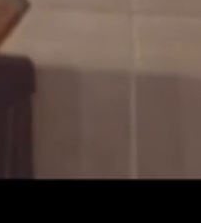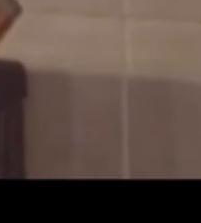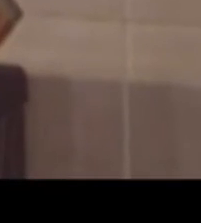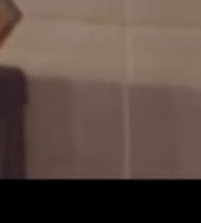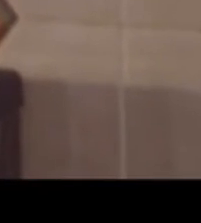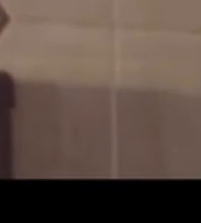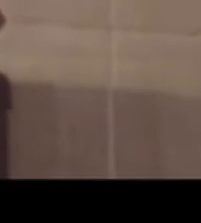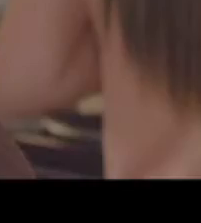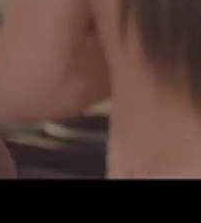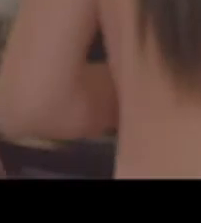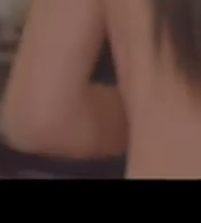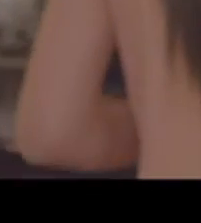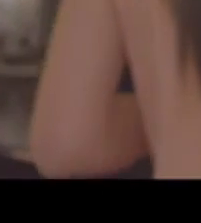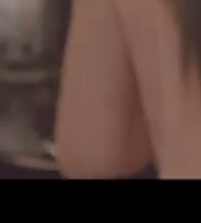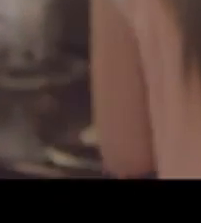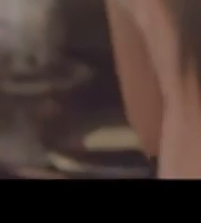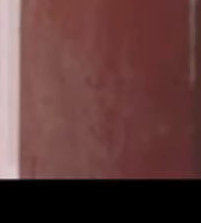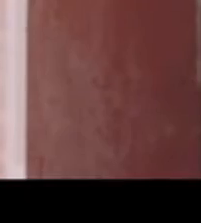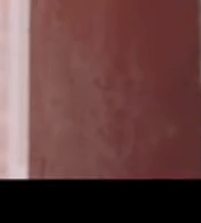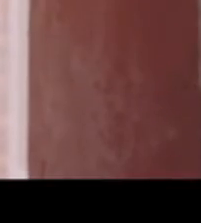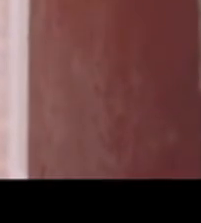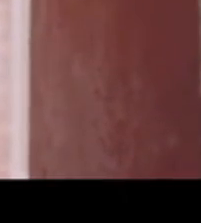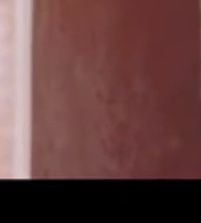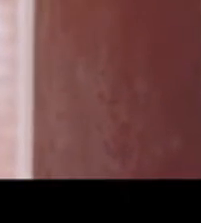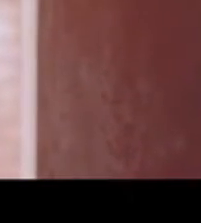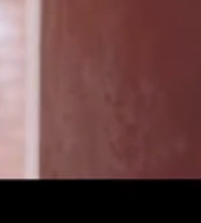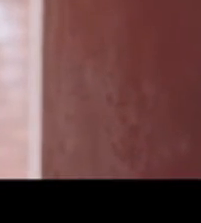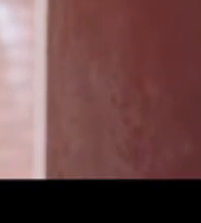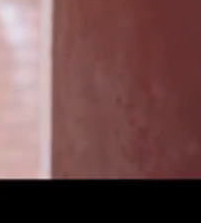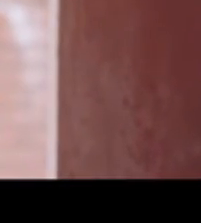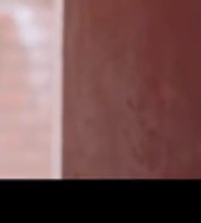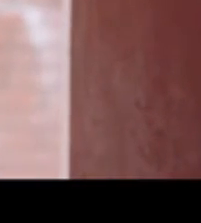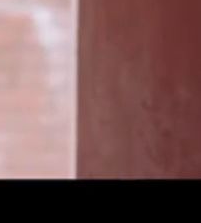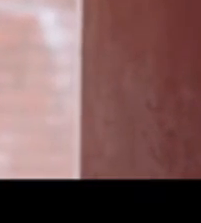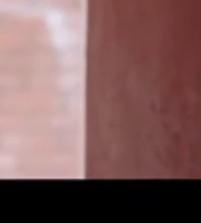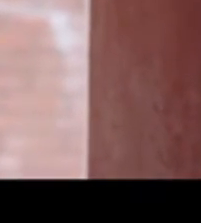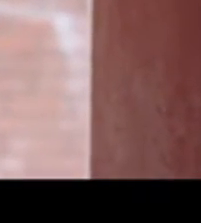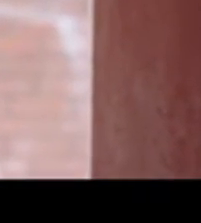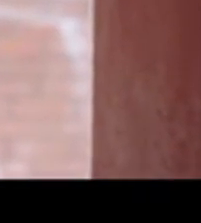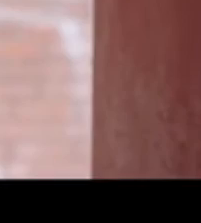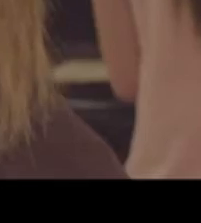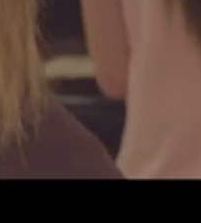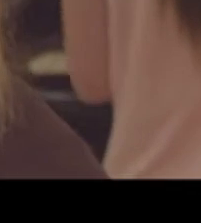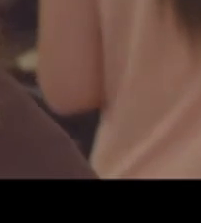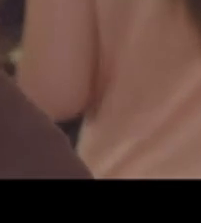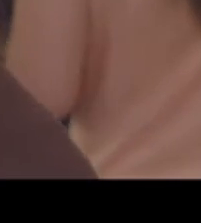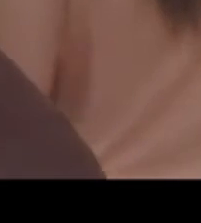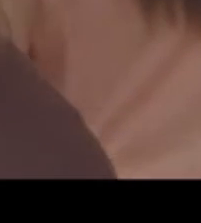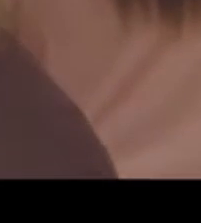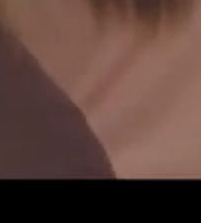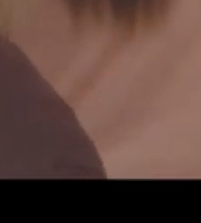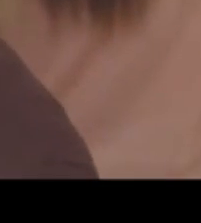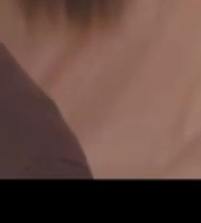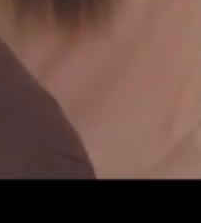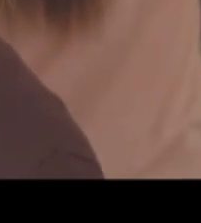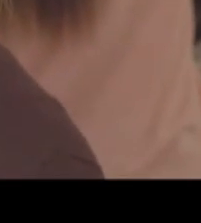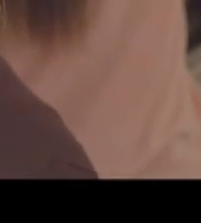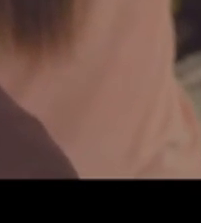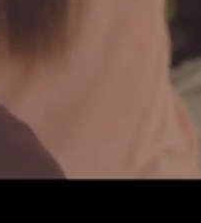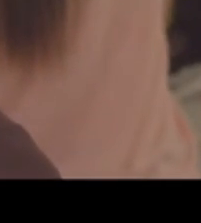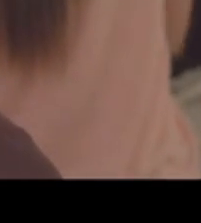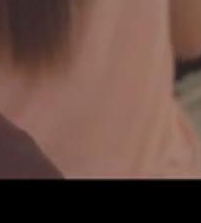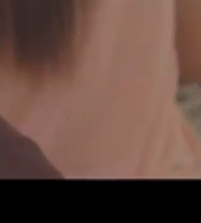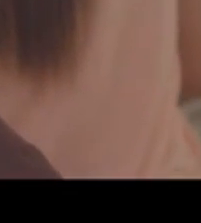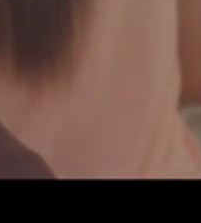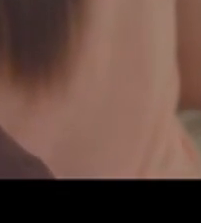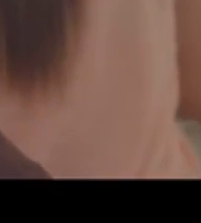7 años trabajaba dos turnos. Y vivíamos con mi mamá. Bueno, eso era antes de quebreamos el negocio y fuéramos autosuficientes. ¿Y el pisto para